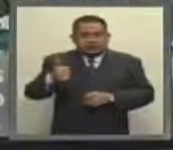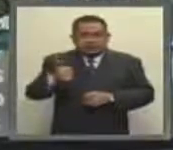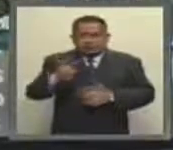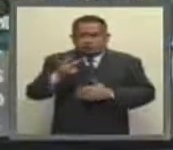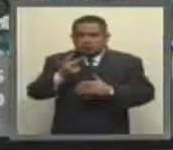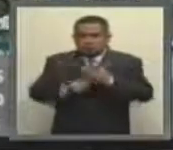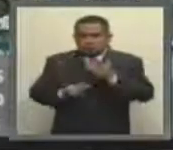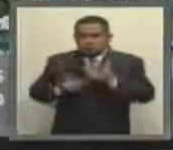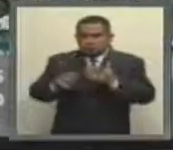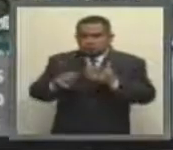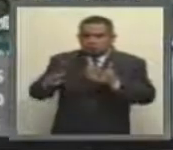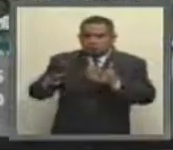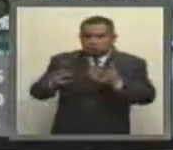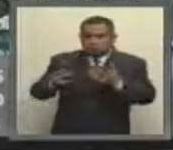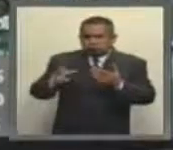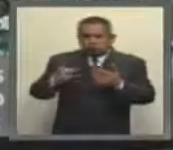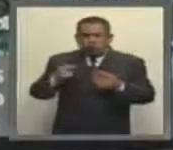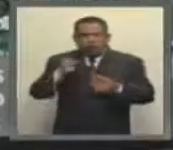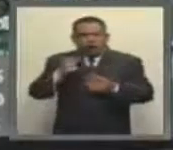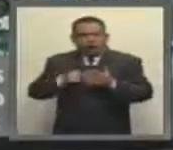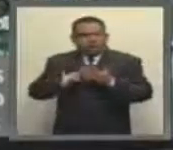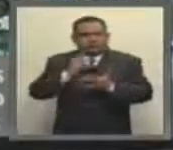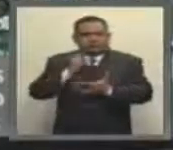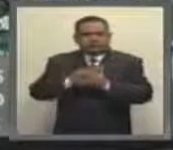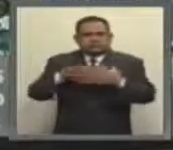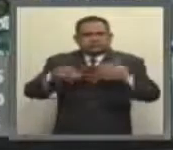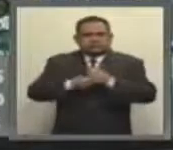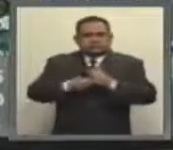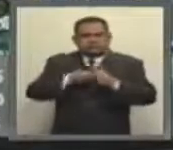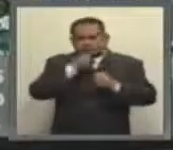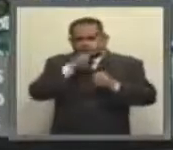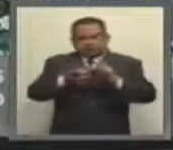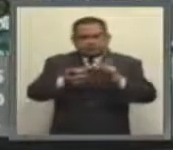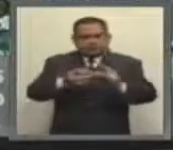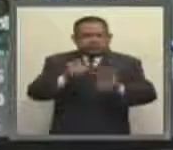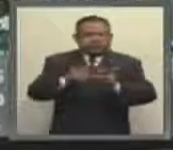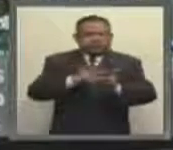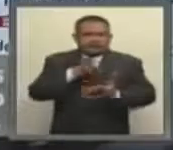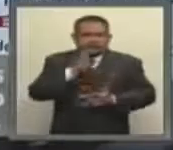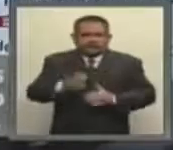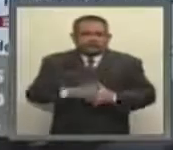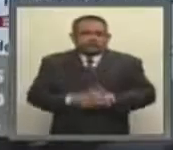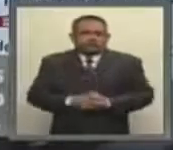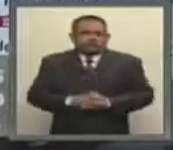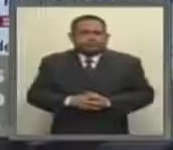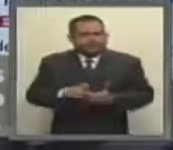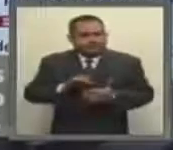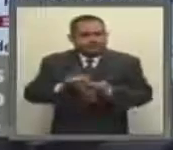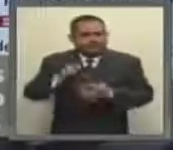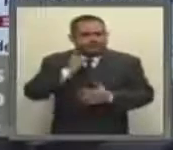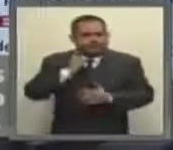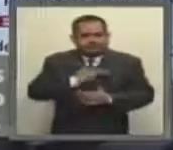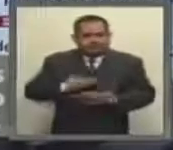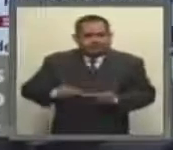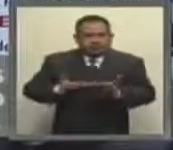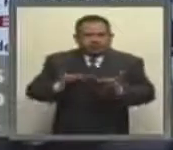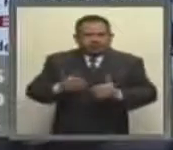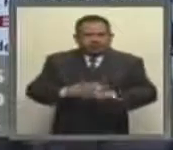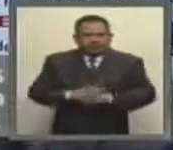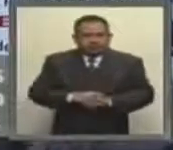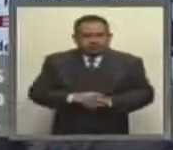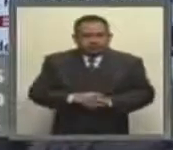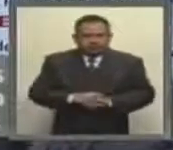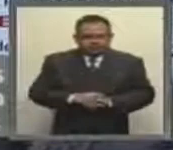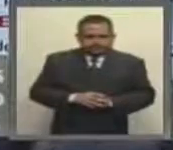ambas reservas en una sola intervención. Adelante, diputada. Gracias, diputado presidente Consubenia.